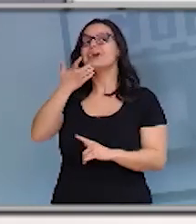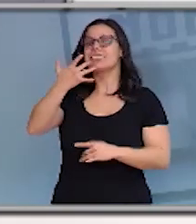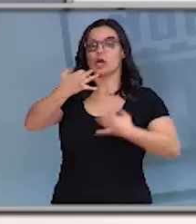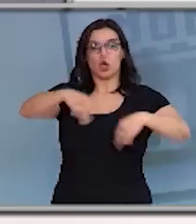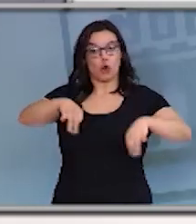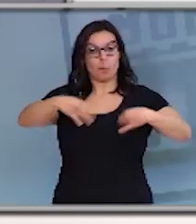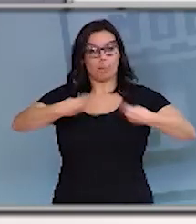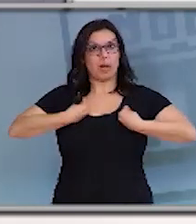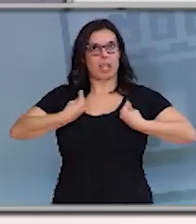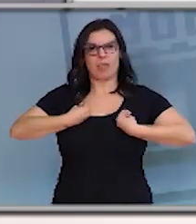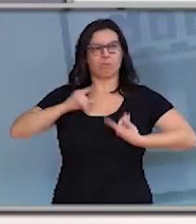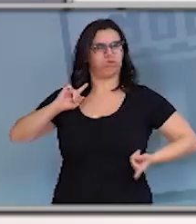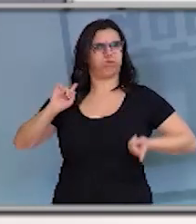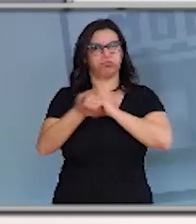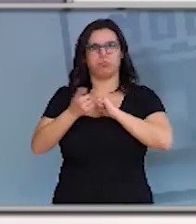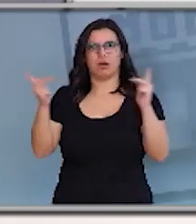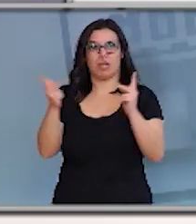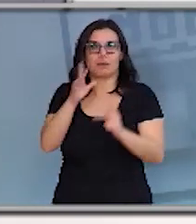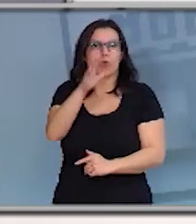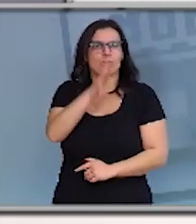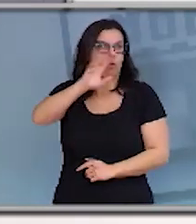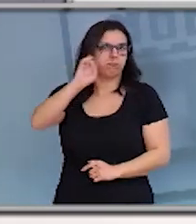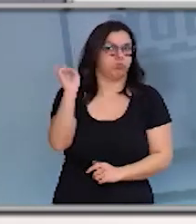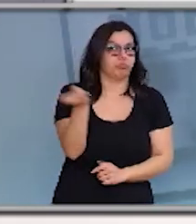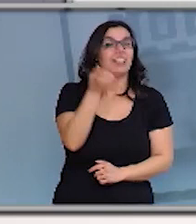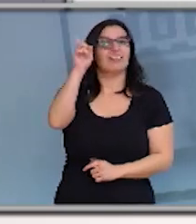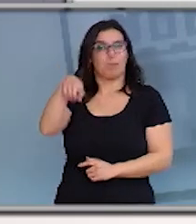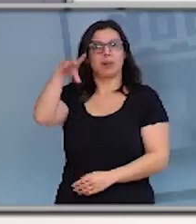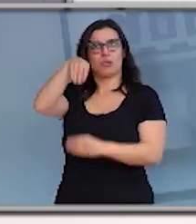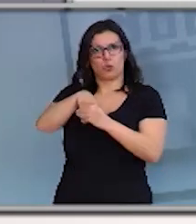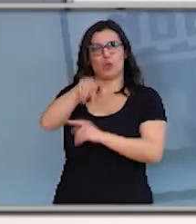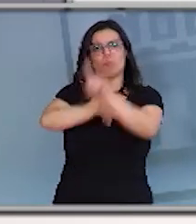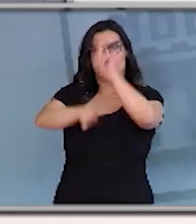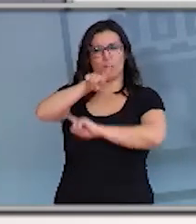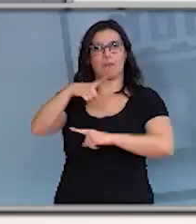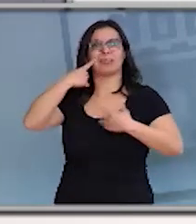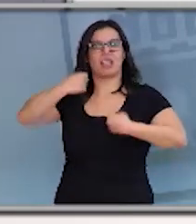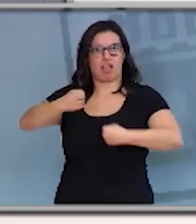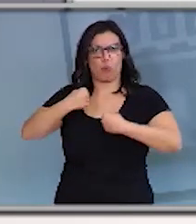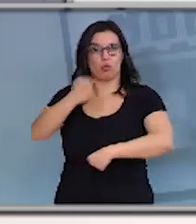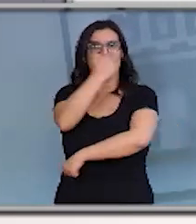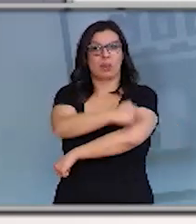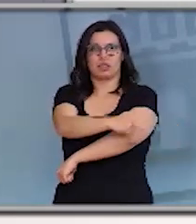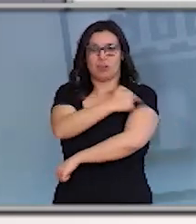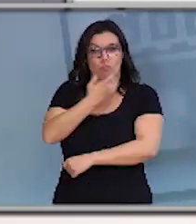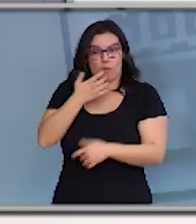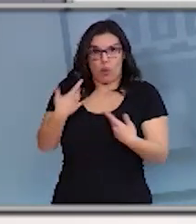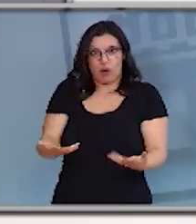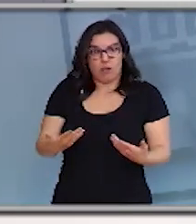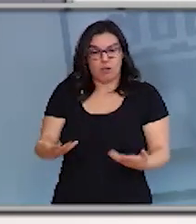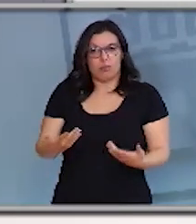normalidade por distintas causas, entre as que están as crisis sanitarias, tales como as que estamos